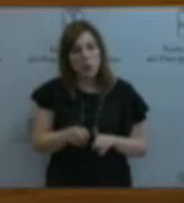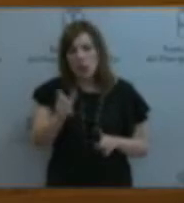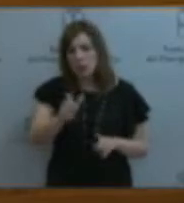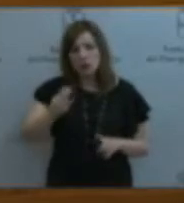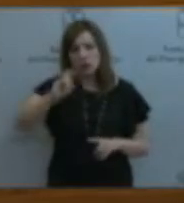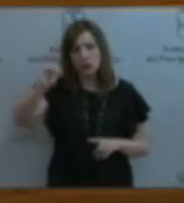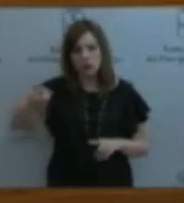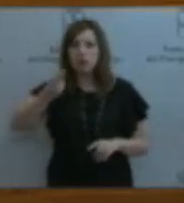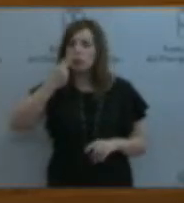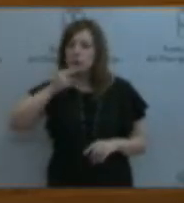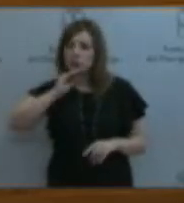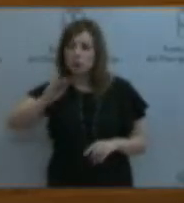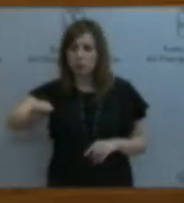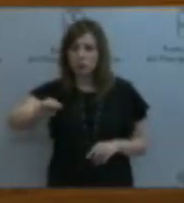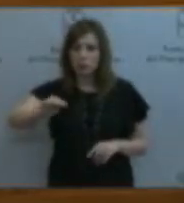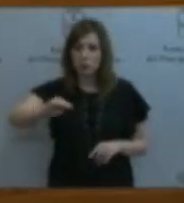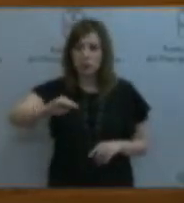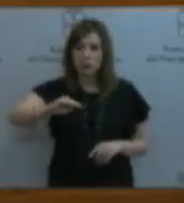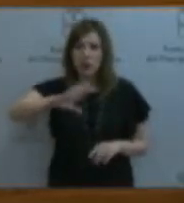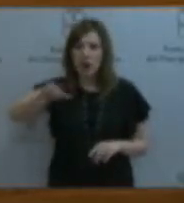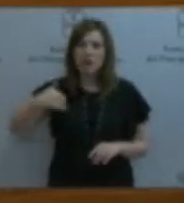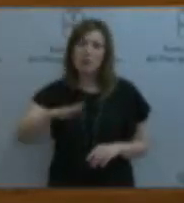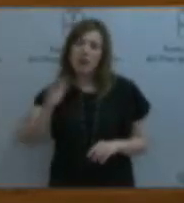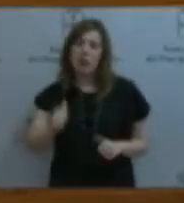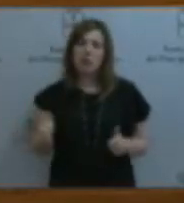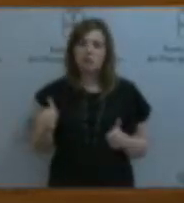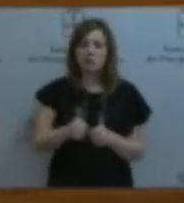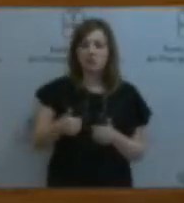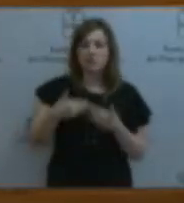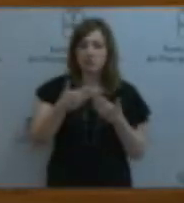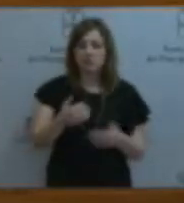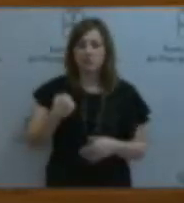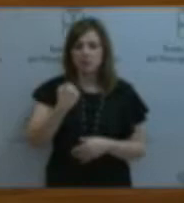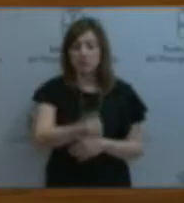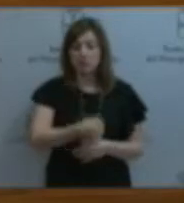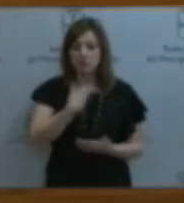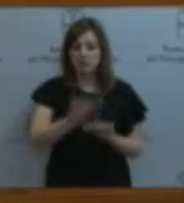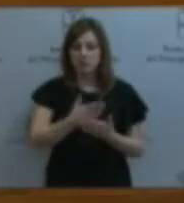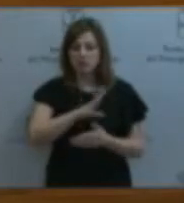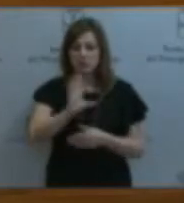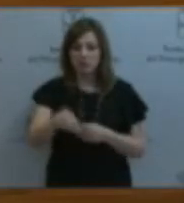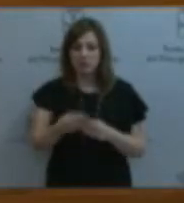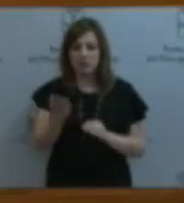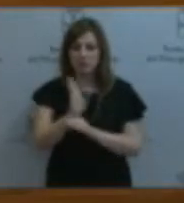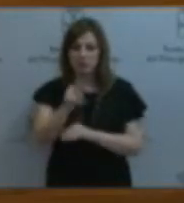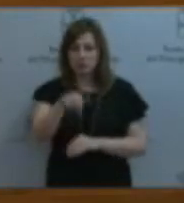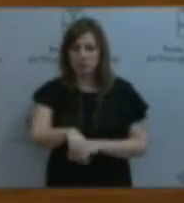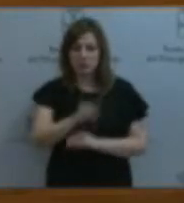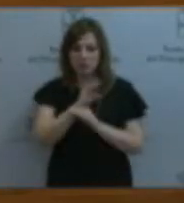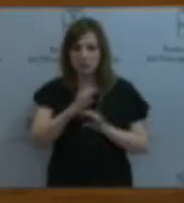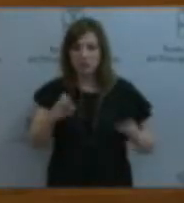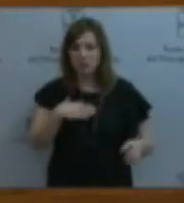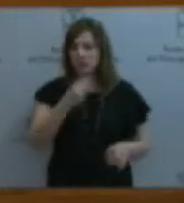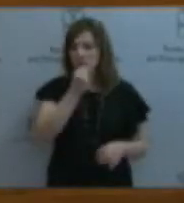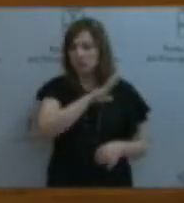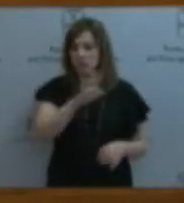los hacen cada vez más cómplices. La moción que hoy se presenta en esta Cámara puede que no sea la mejor